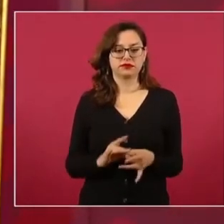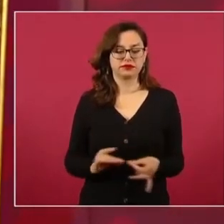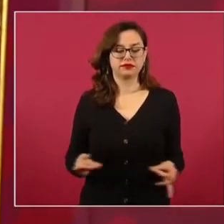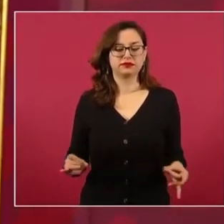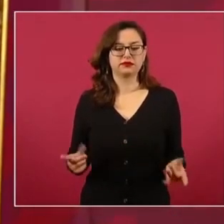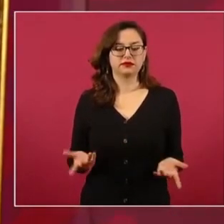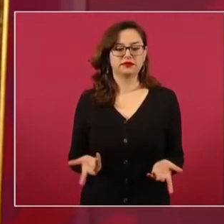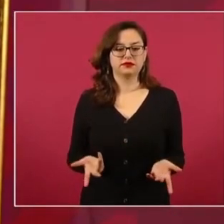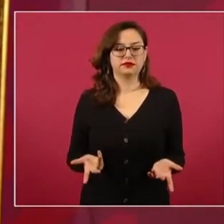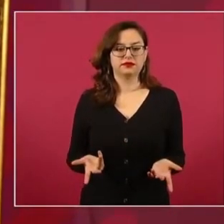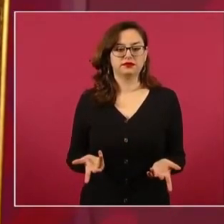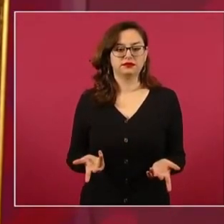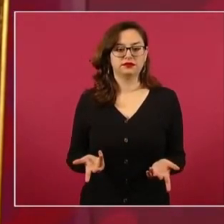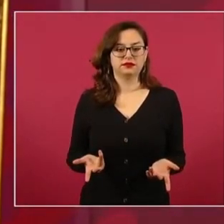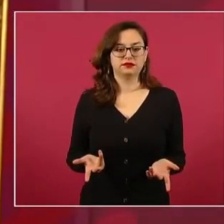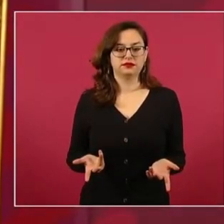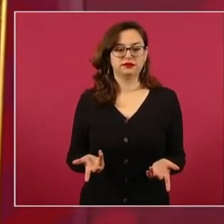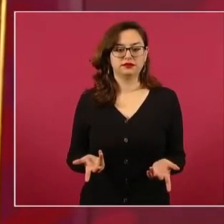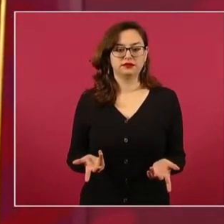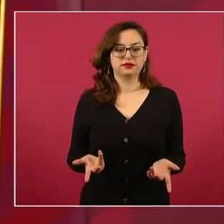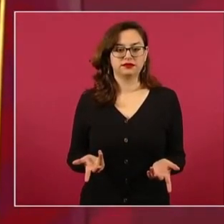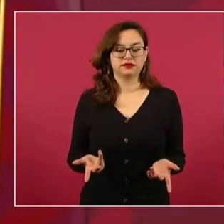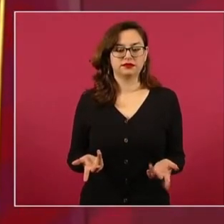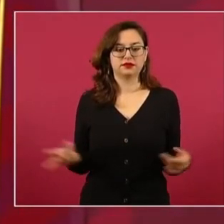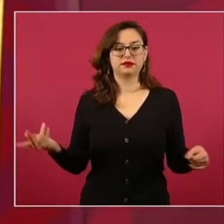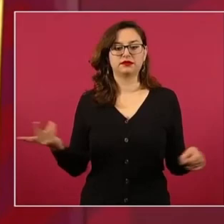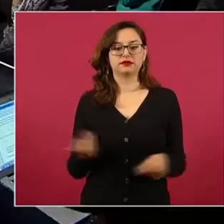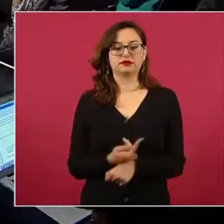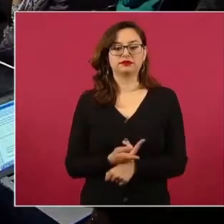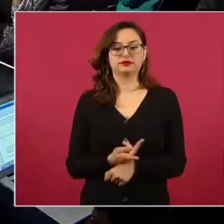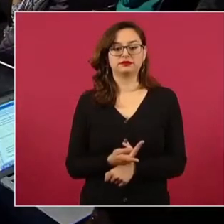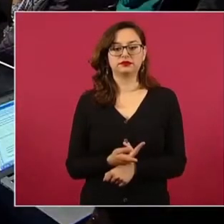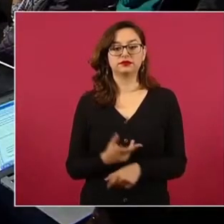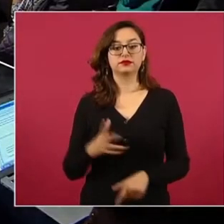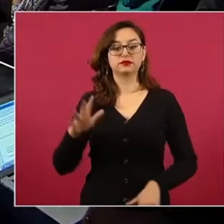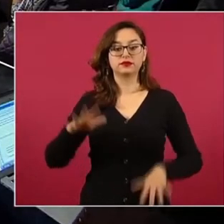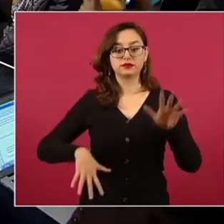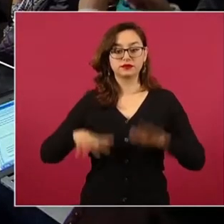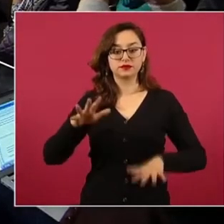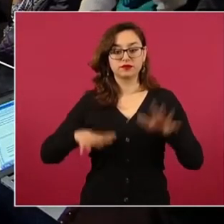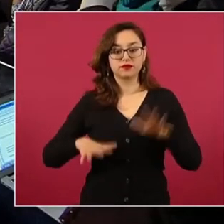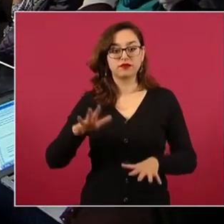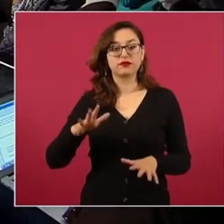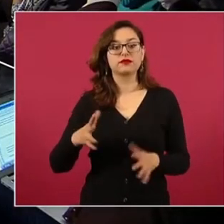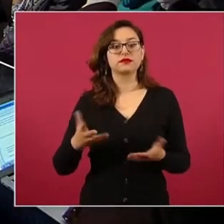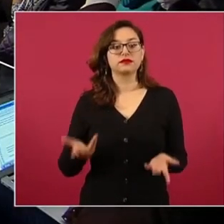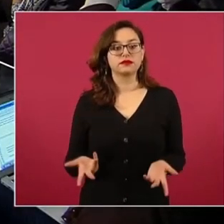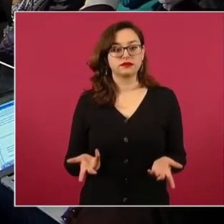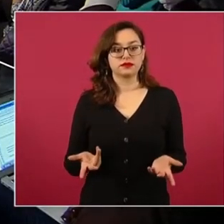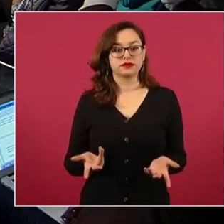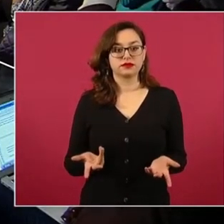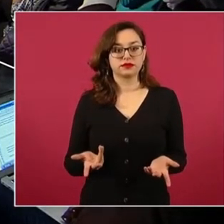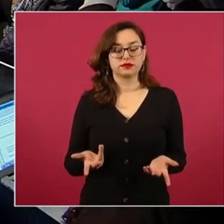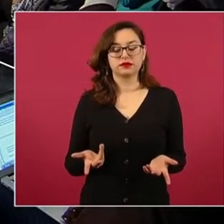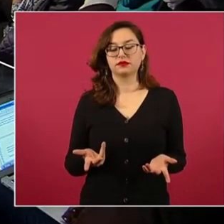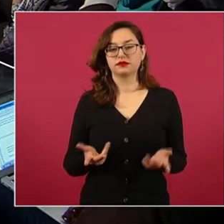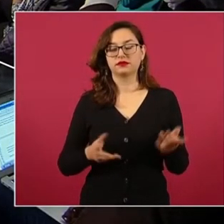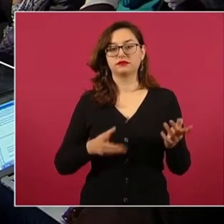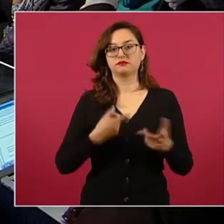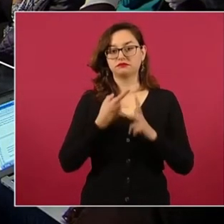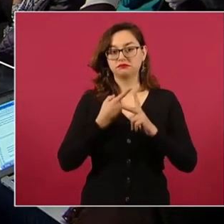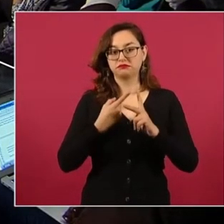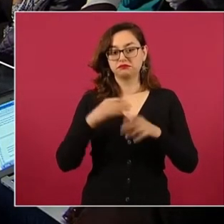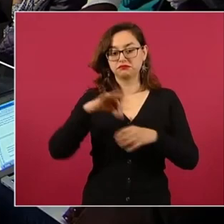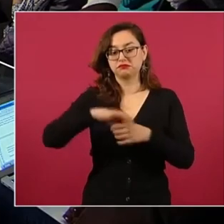a nosotros. De repente, cuando se venía una campaña,